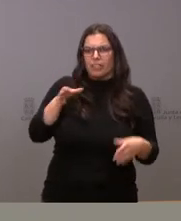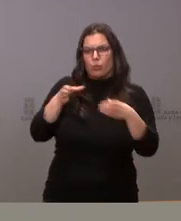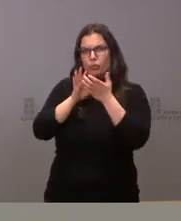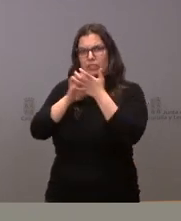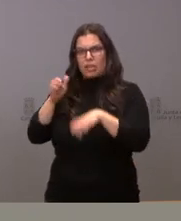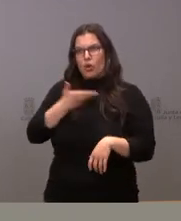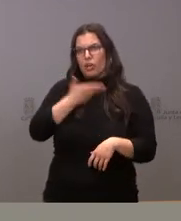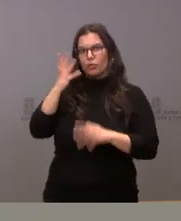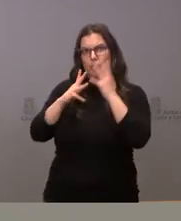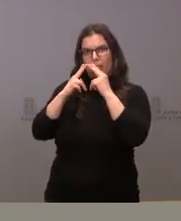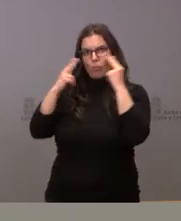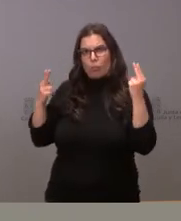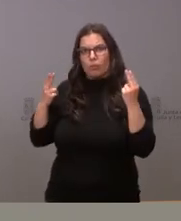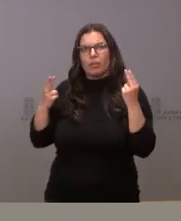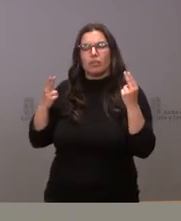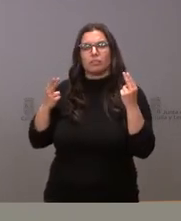administraciones públicas